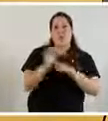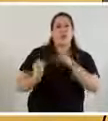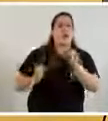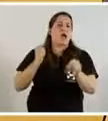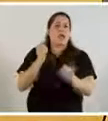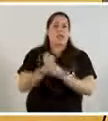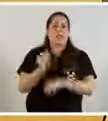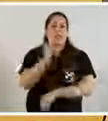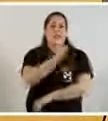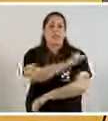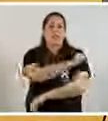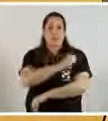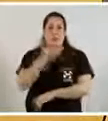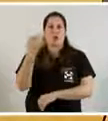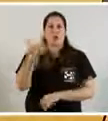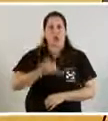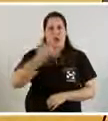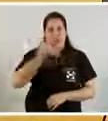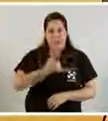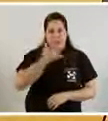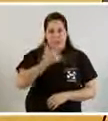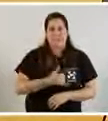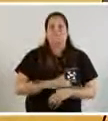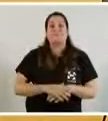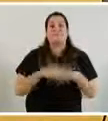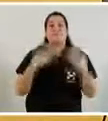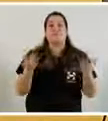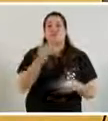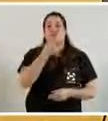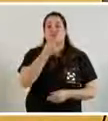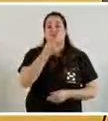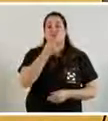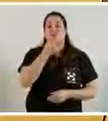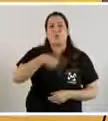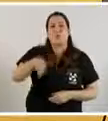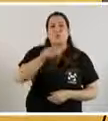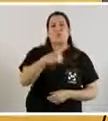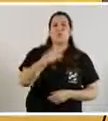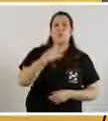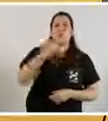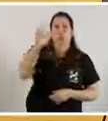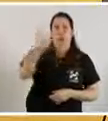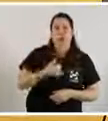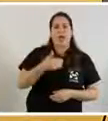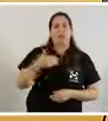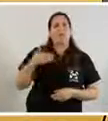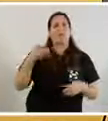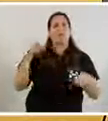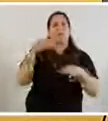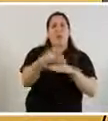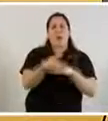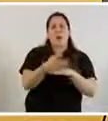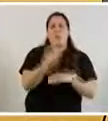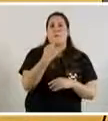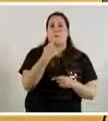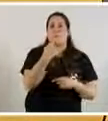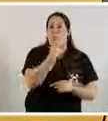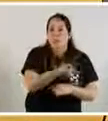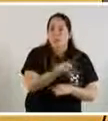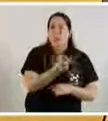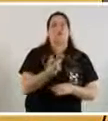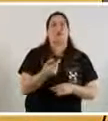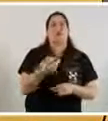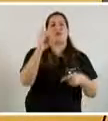les pedimos a todos que ante cualquier duda se acerquen a testearse, se acerquen a cualquiera de los hospitales de la ciudad,